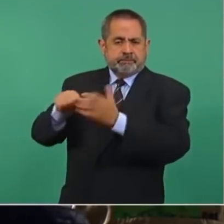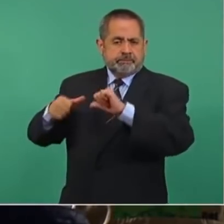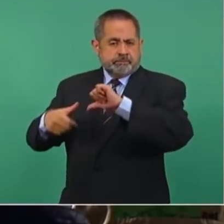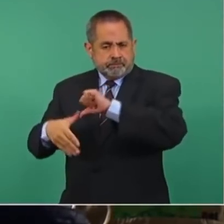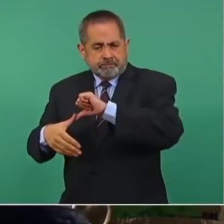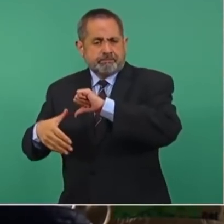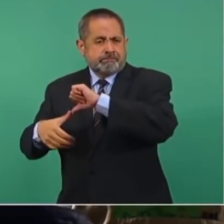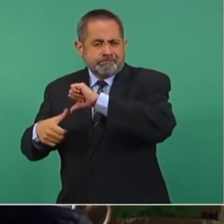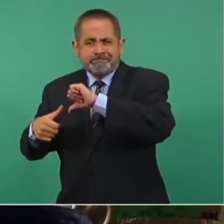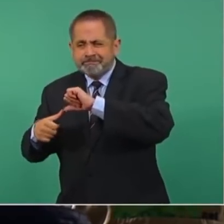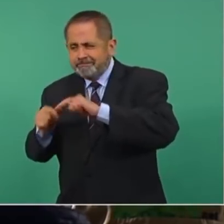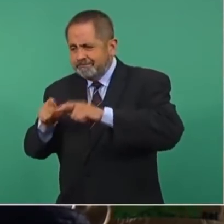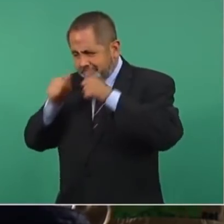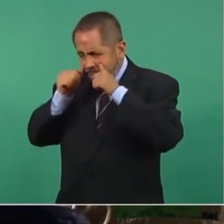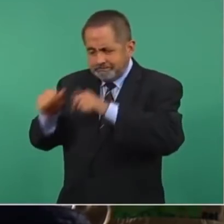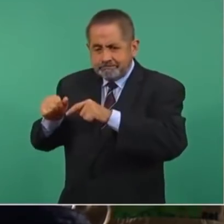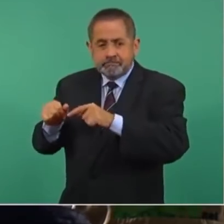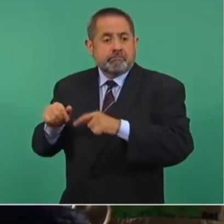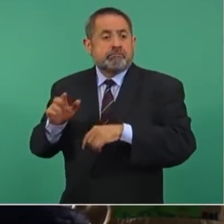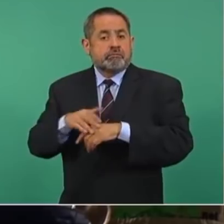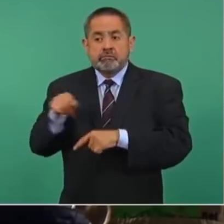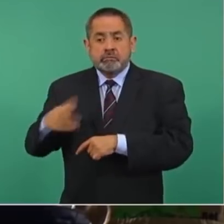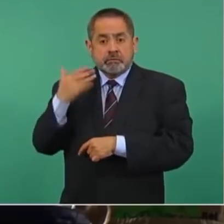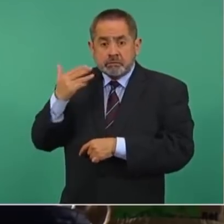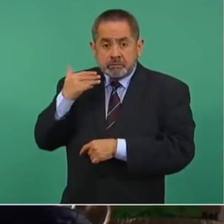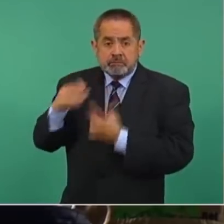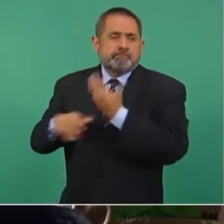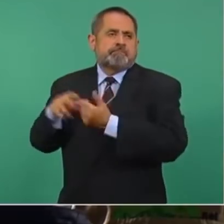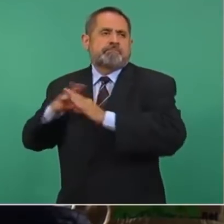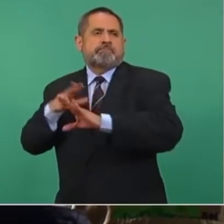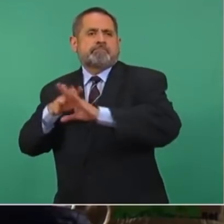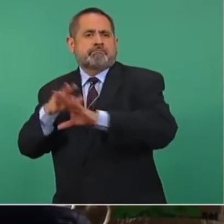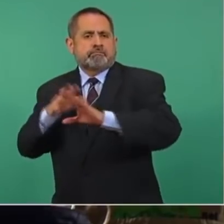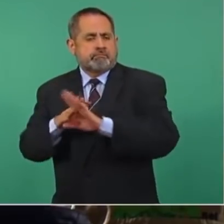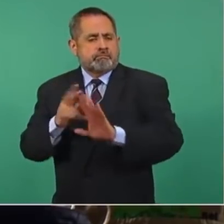impulsan a las personas a tomar la difícil decisión de irse.